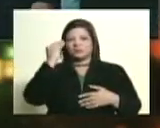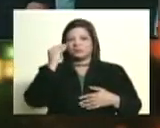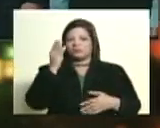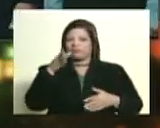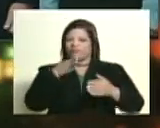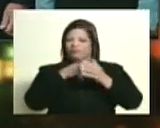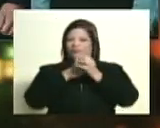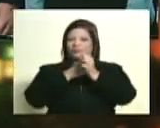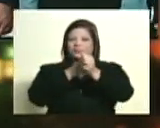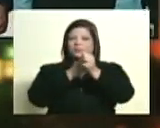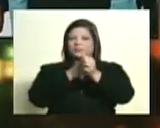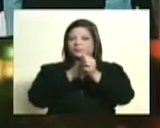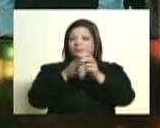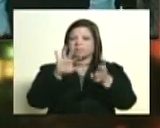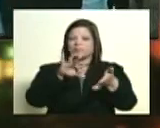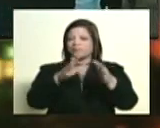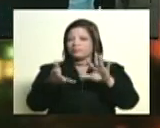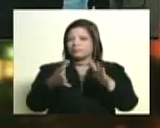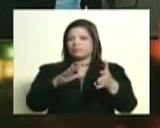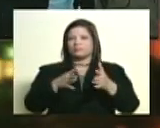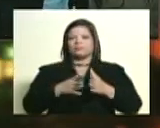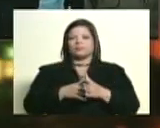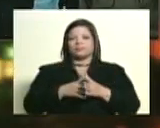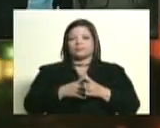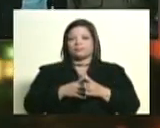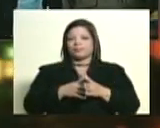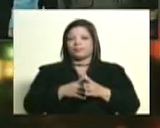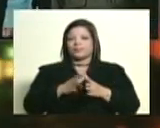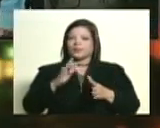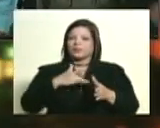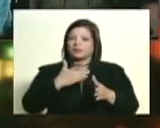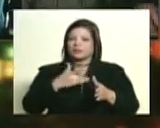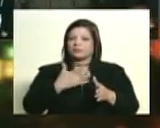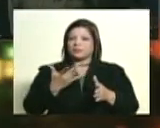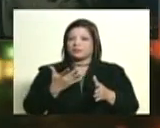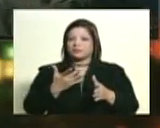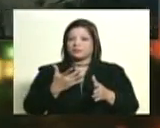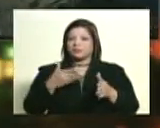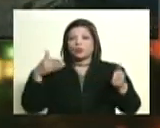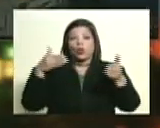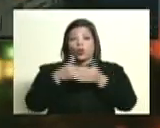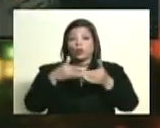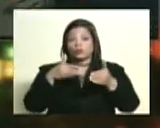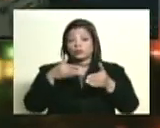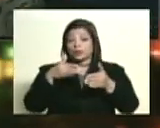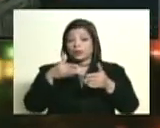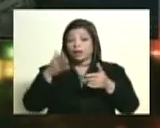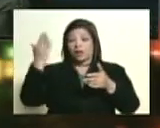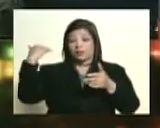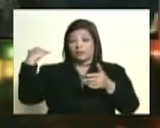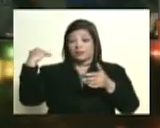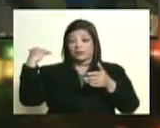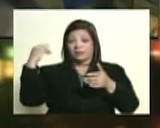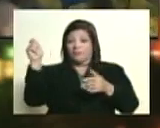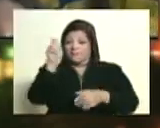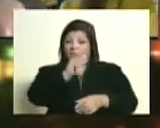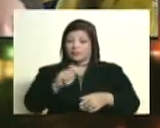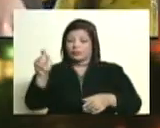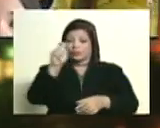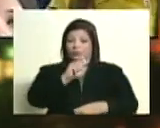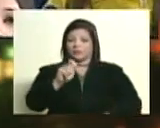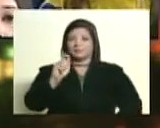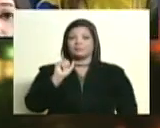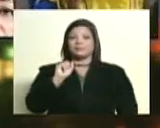orientadas a comuldan con ese sentimiento pero el antibolivarianismo fíjate hace unos meses una